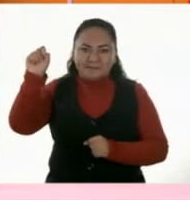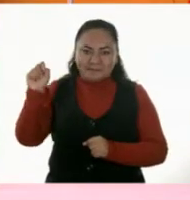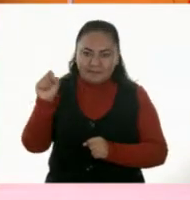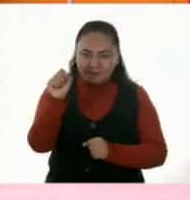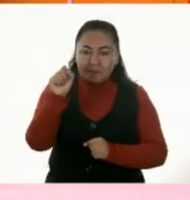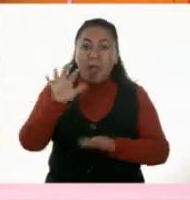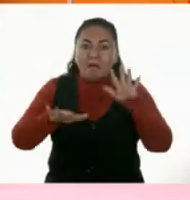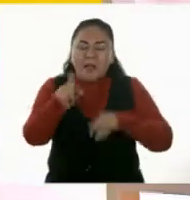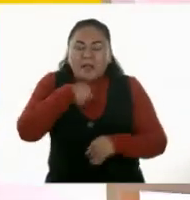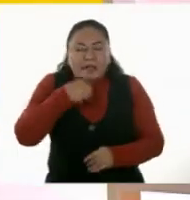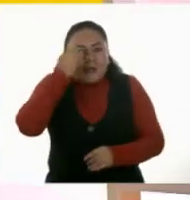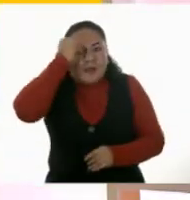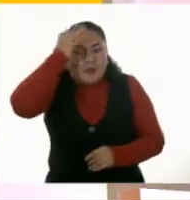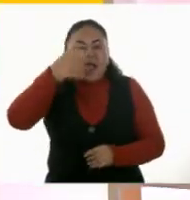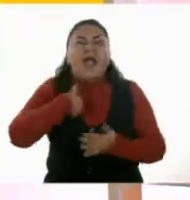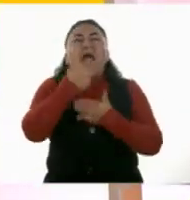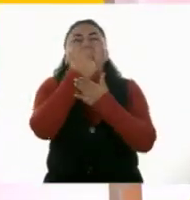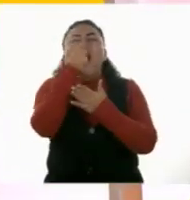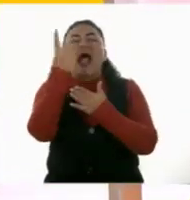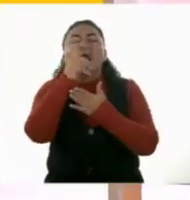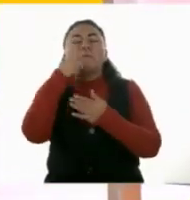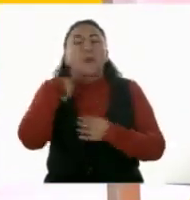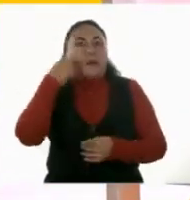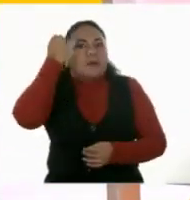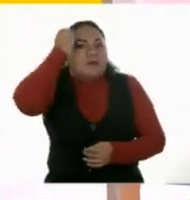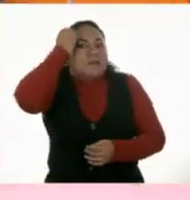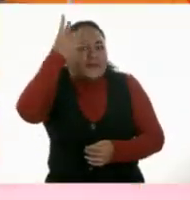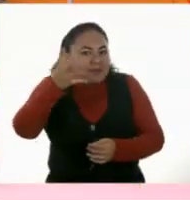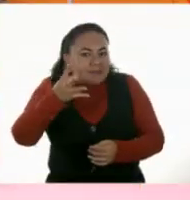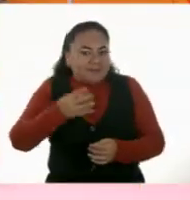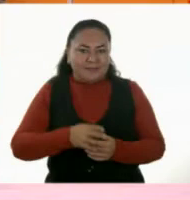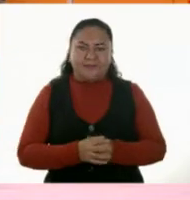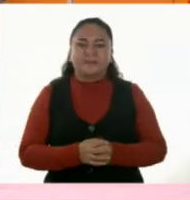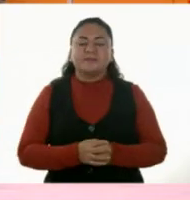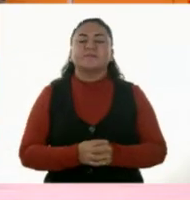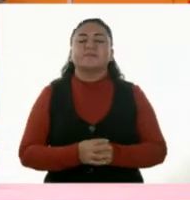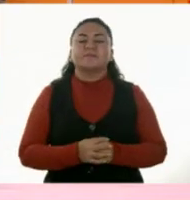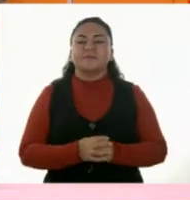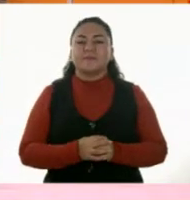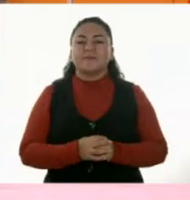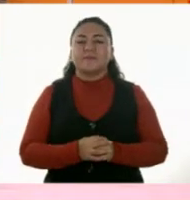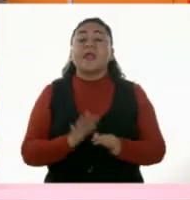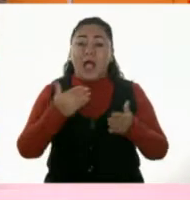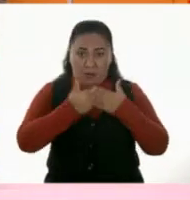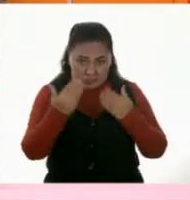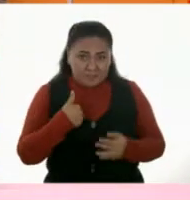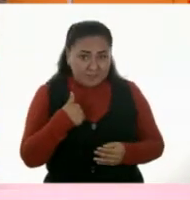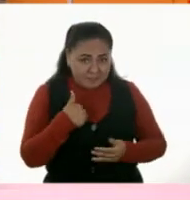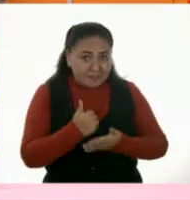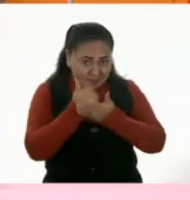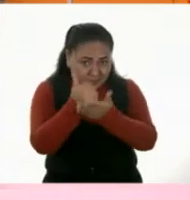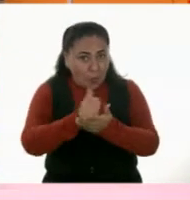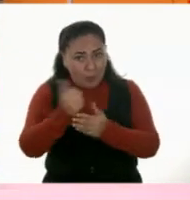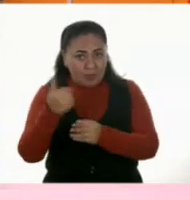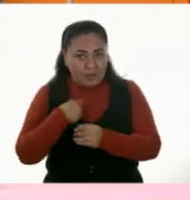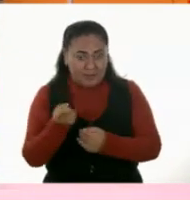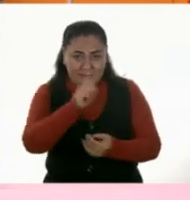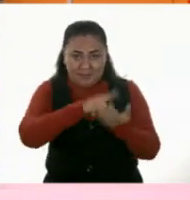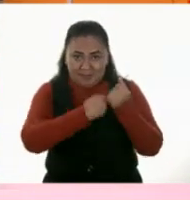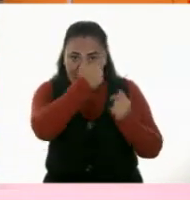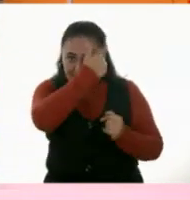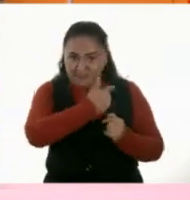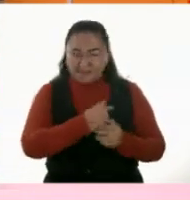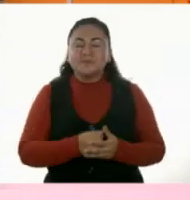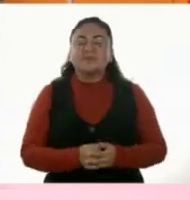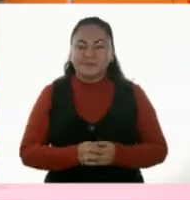Porque luego se nos olvida de tanto que contamos. Exacto. Bien. Ahora, ¿te parece si te ayudo contándolas de este lado? Me parece muy bien.